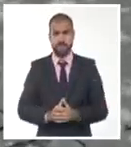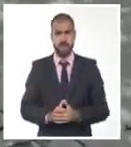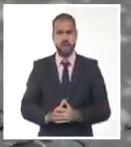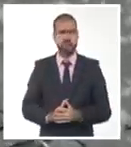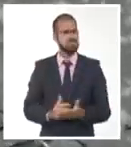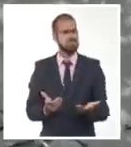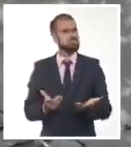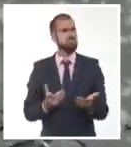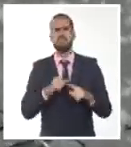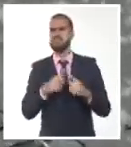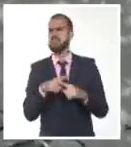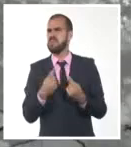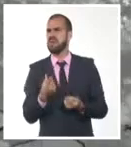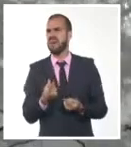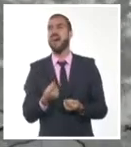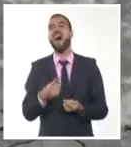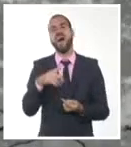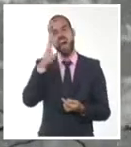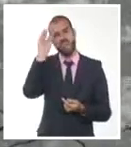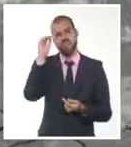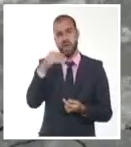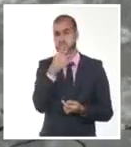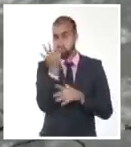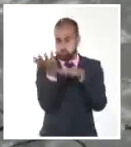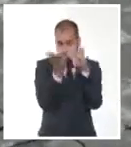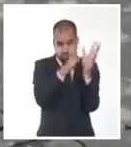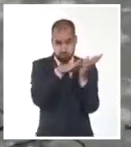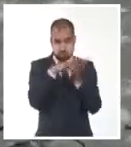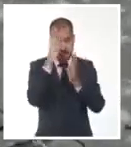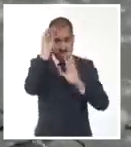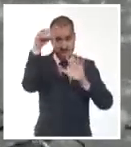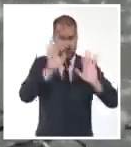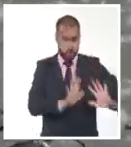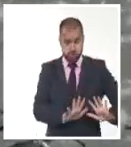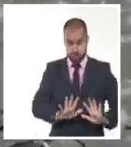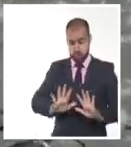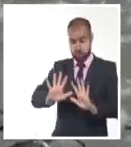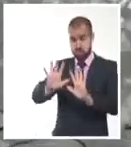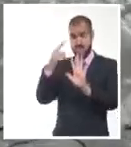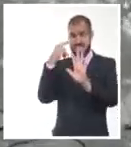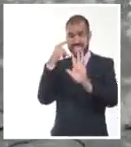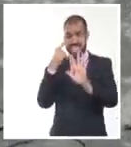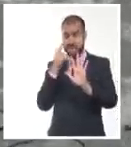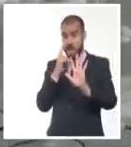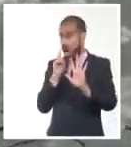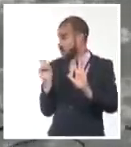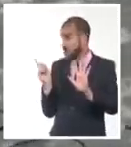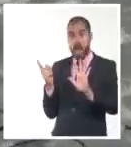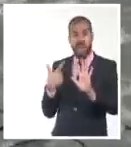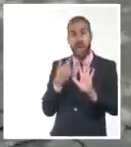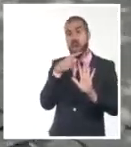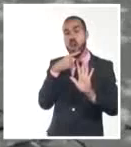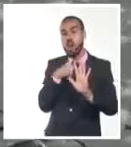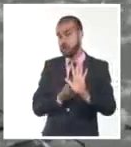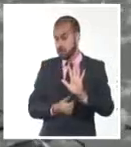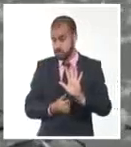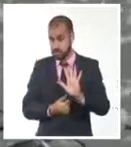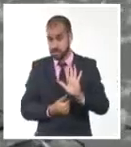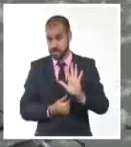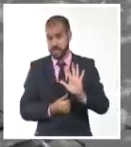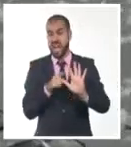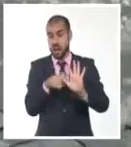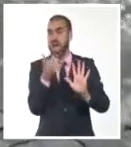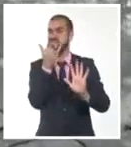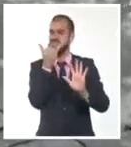a que los vientos del nordeste continúan afectando casi todo el territorio nacional. Sin embargo, en esta imagen de